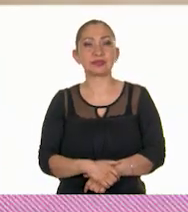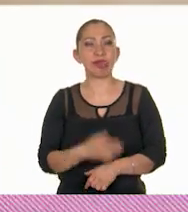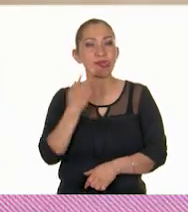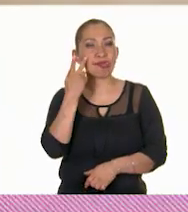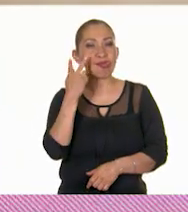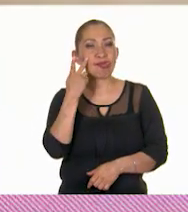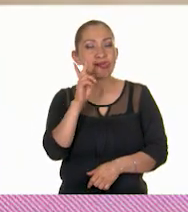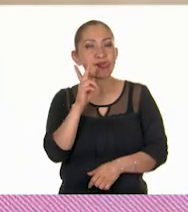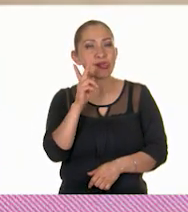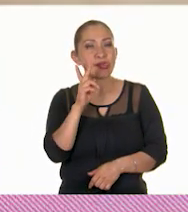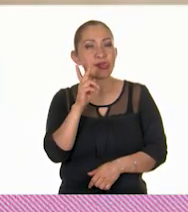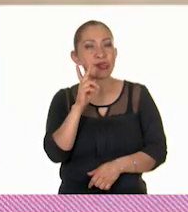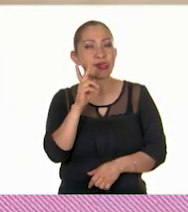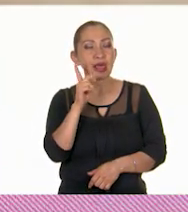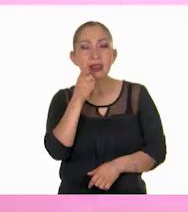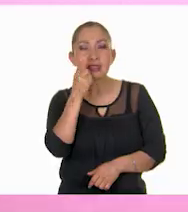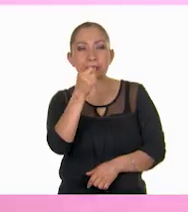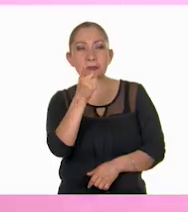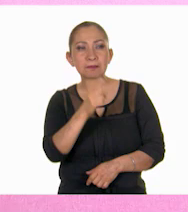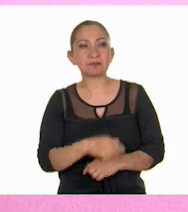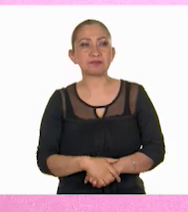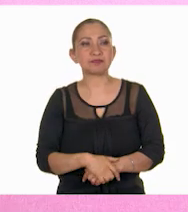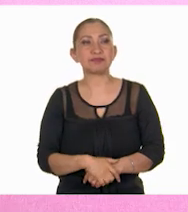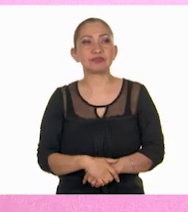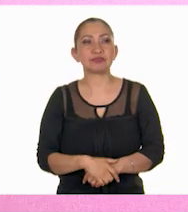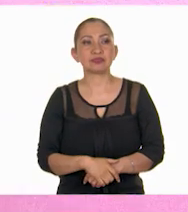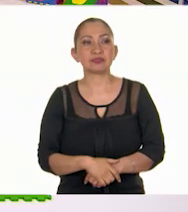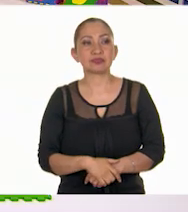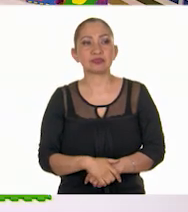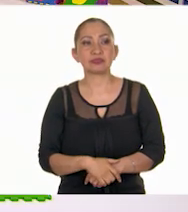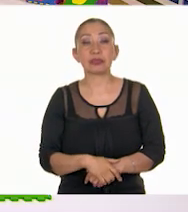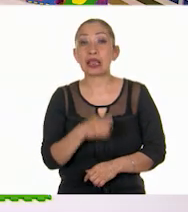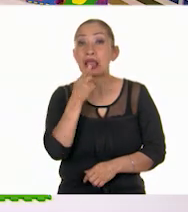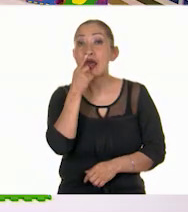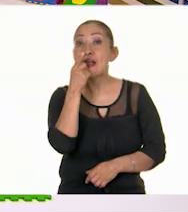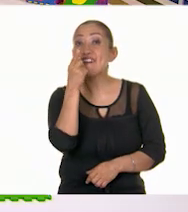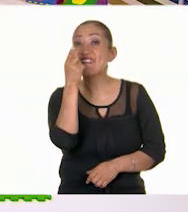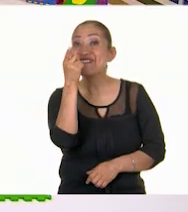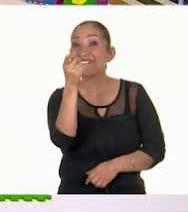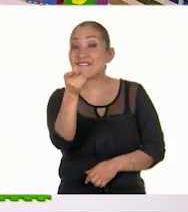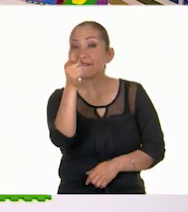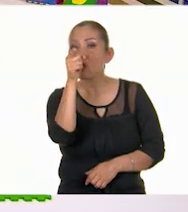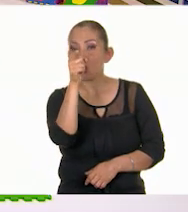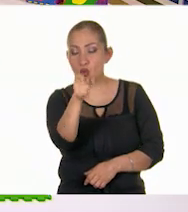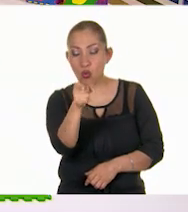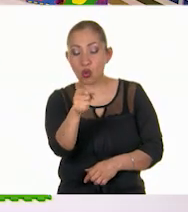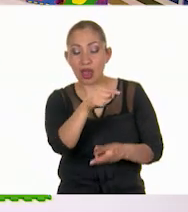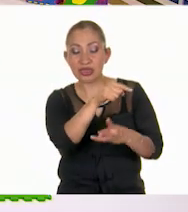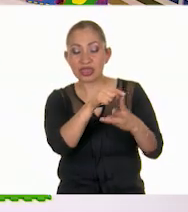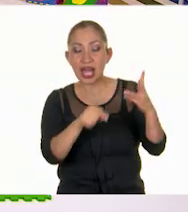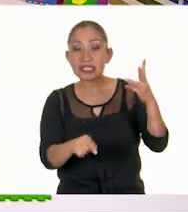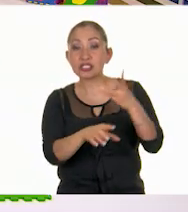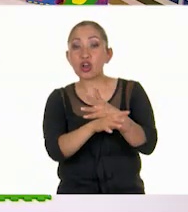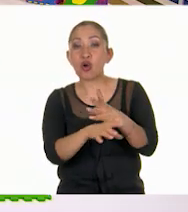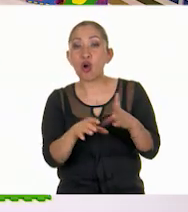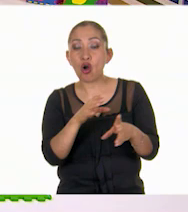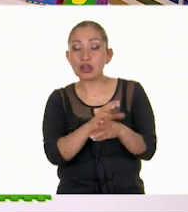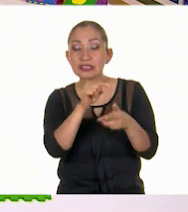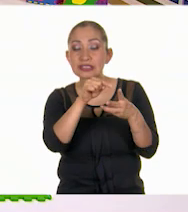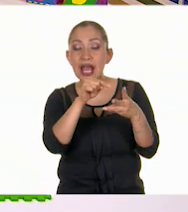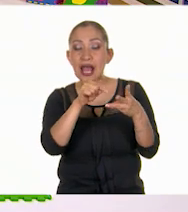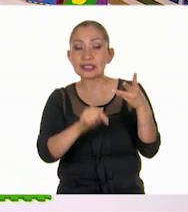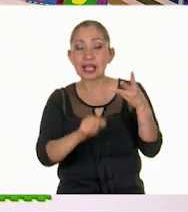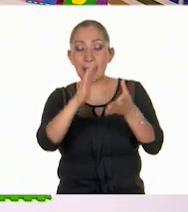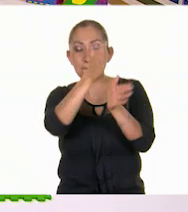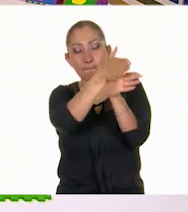Y dice, menciona tres elementos de la